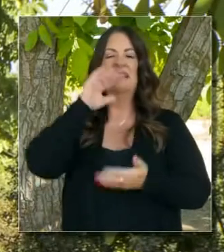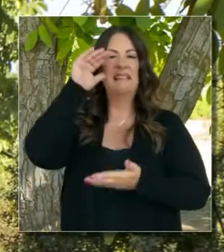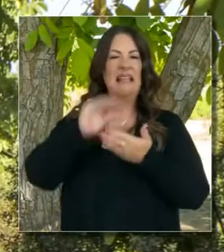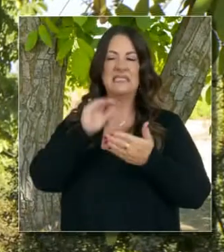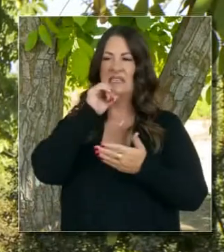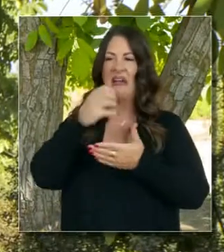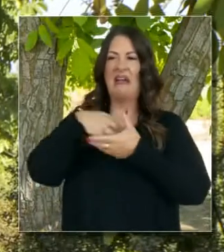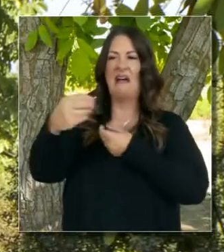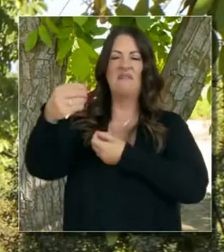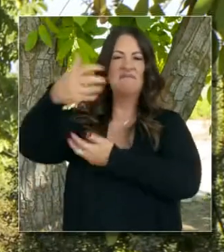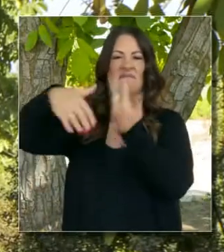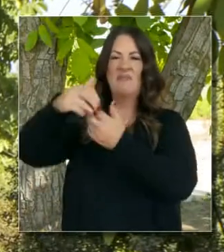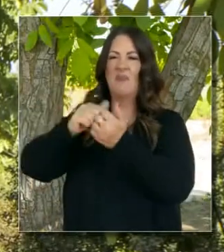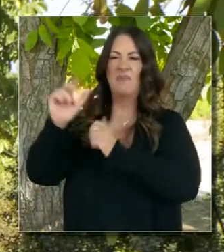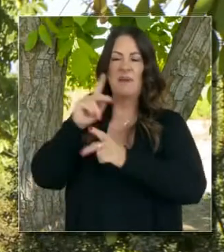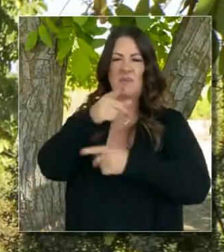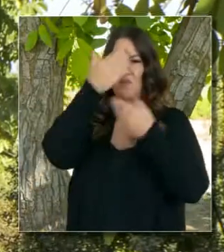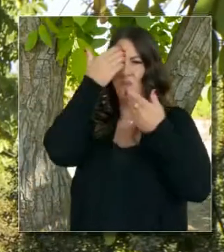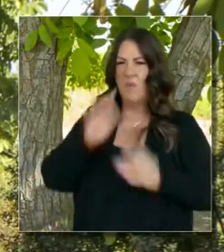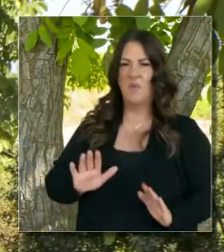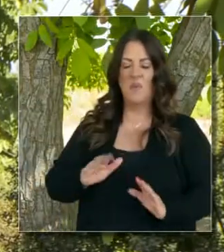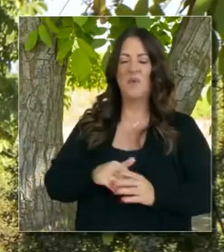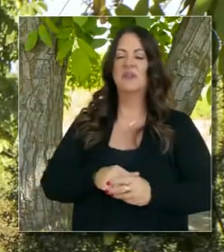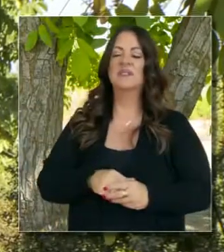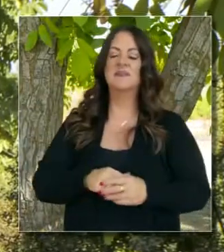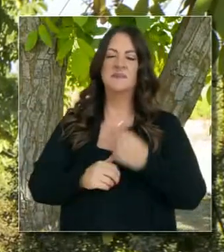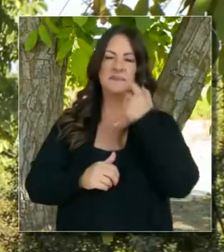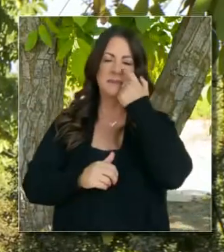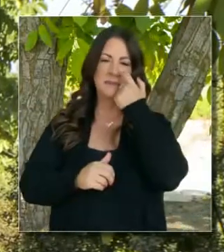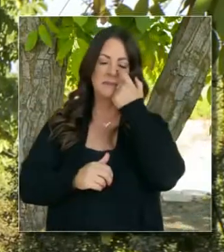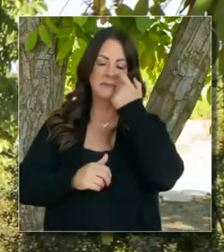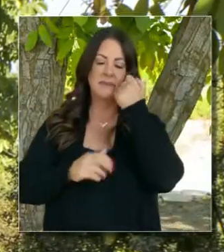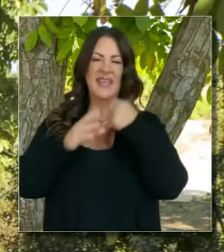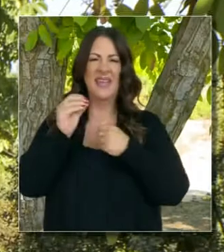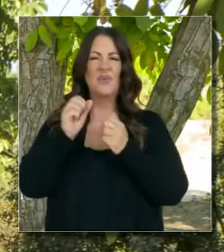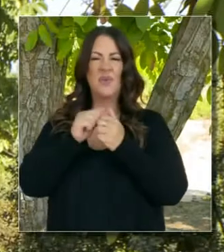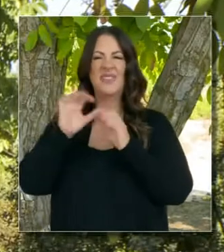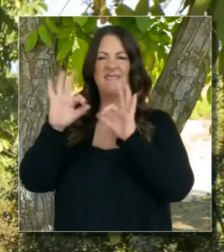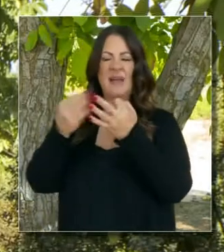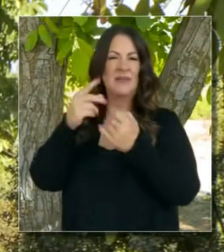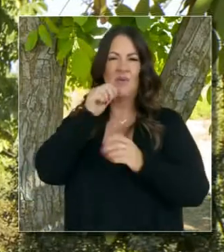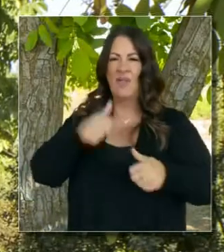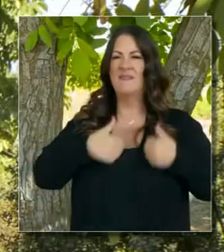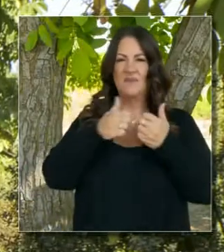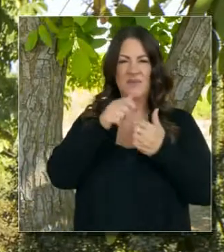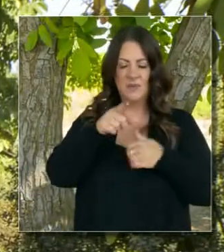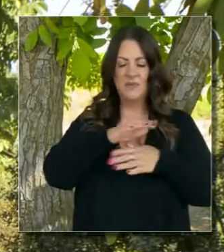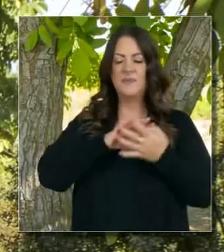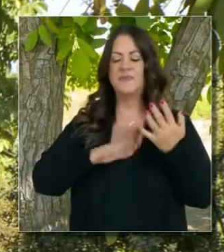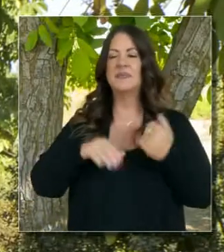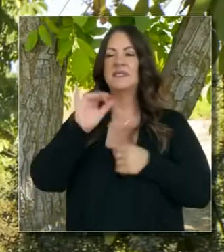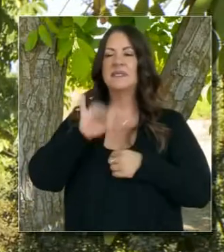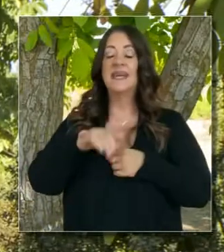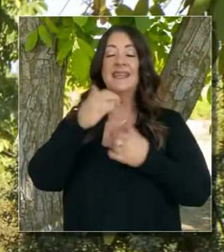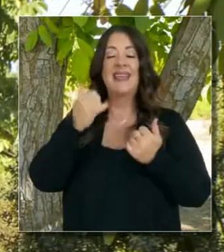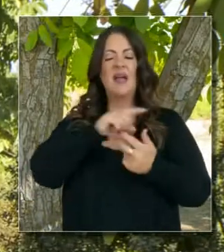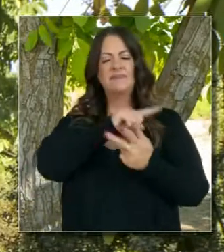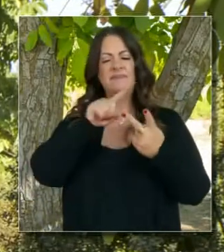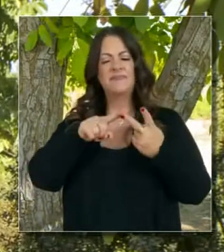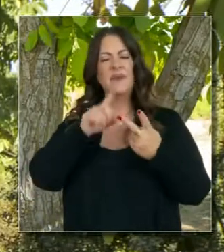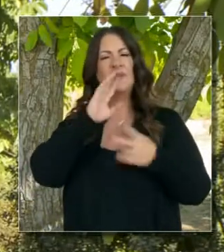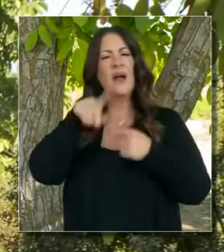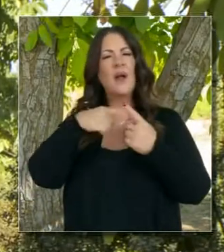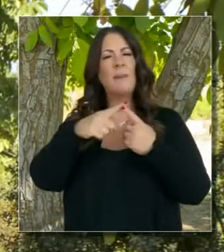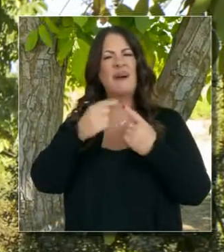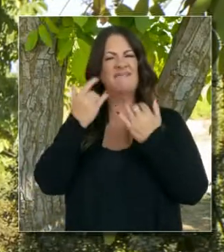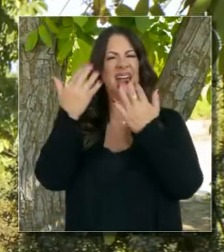vigilancia de usar la mascarilla. También quiero ponerlos al tanto de los 22 incendios activos en el estado de California,